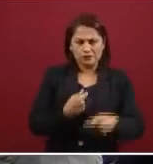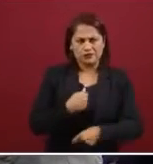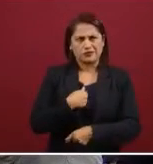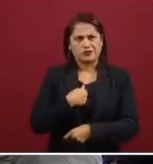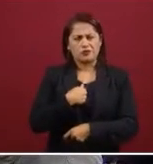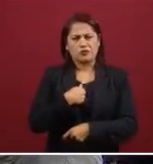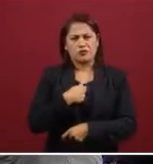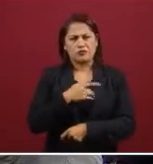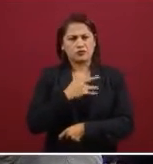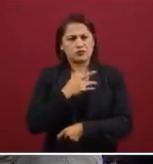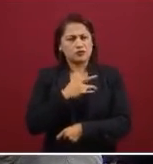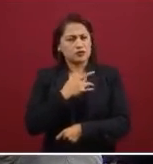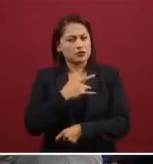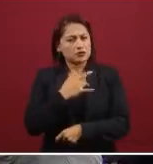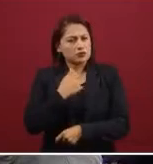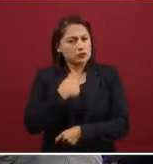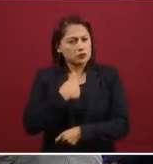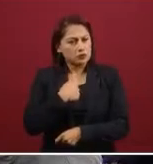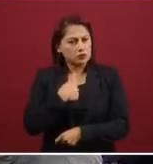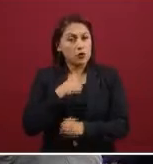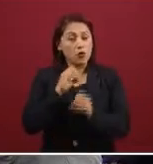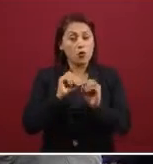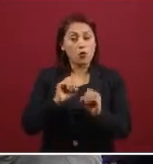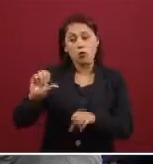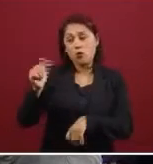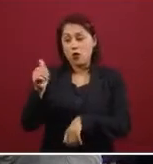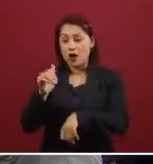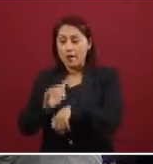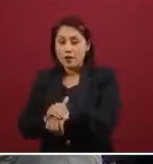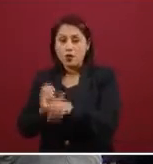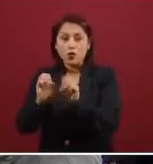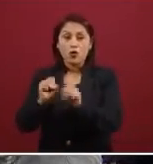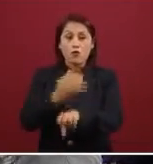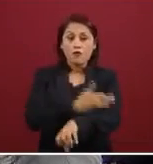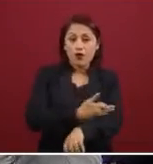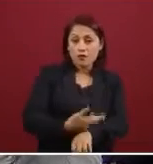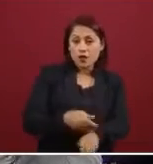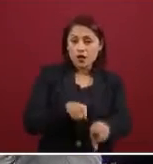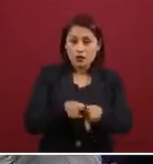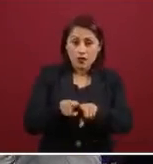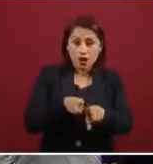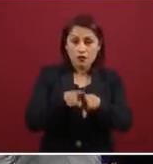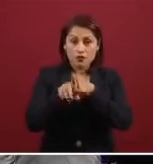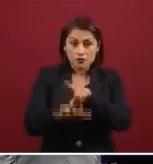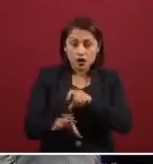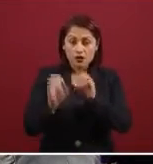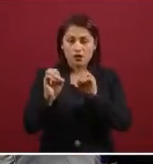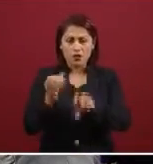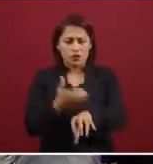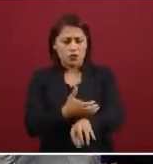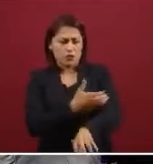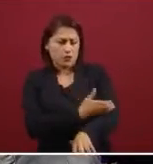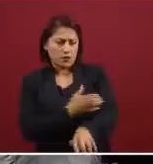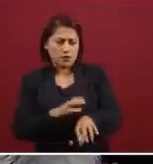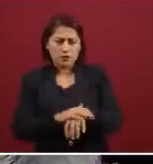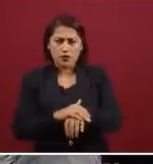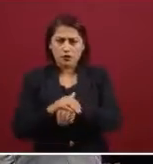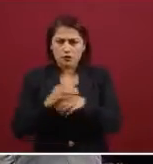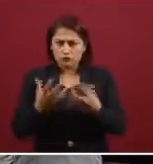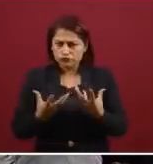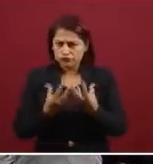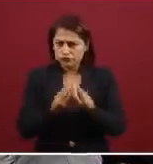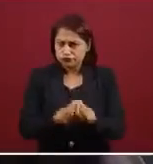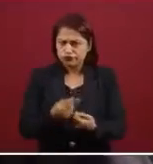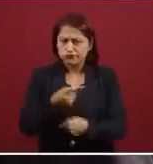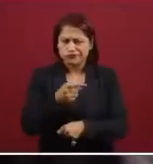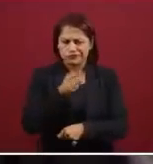si mi amigo, mi hermano, mi hermana o mi compañero o compañera veo que puede estar en problemas. Entonces, cómo